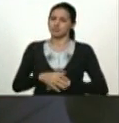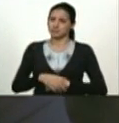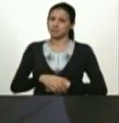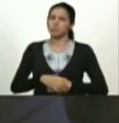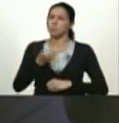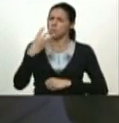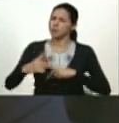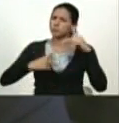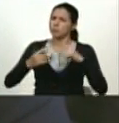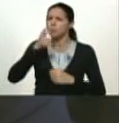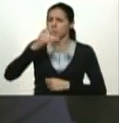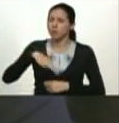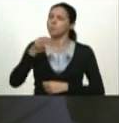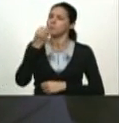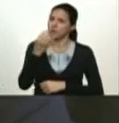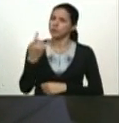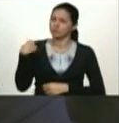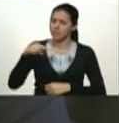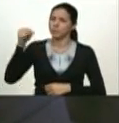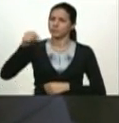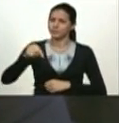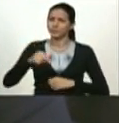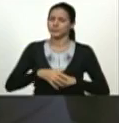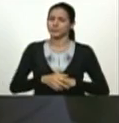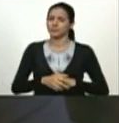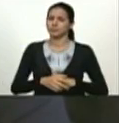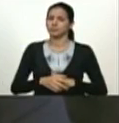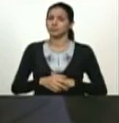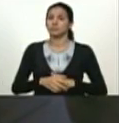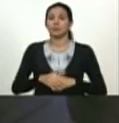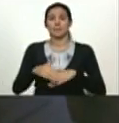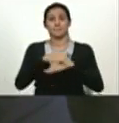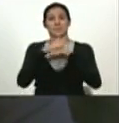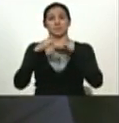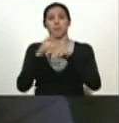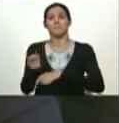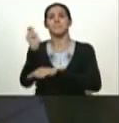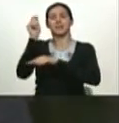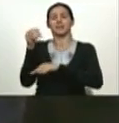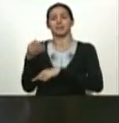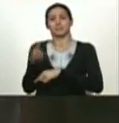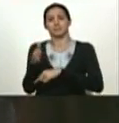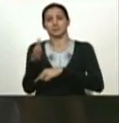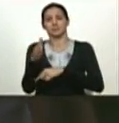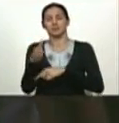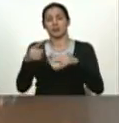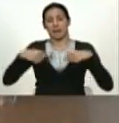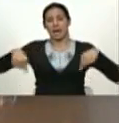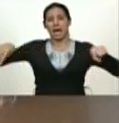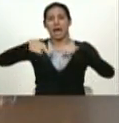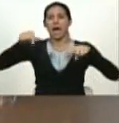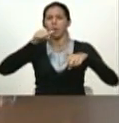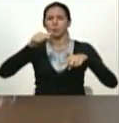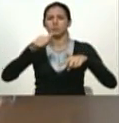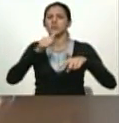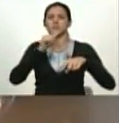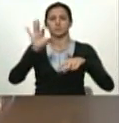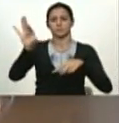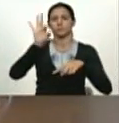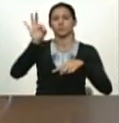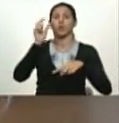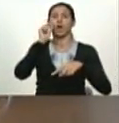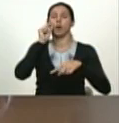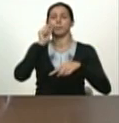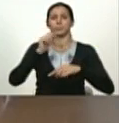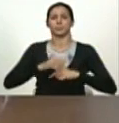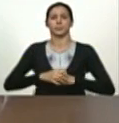buena un pueblo bueno tenemos nosotros para el ministerio de pesca y agricultura he llamado a un hombre